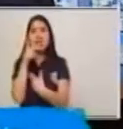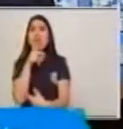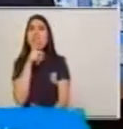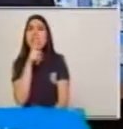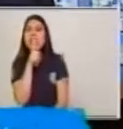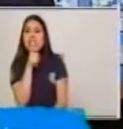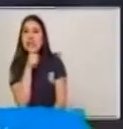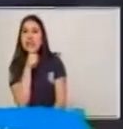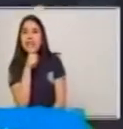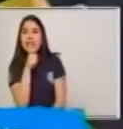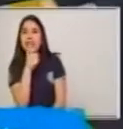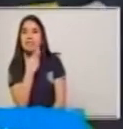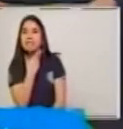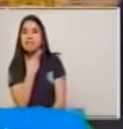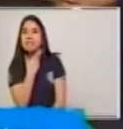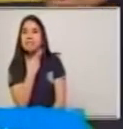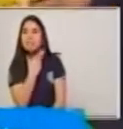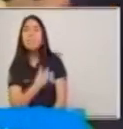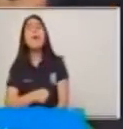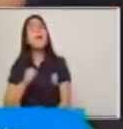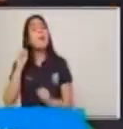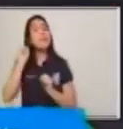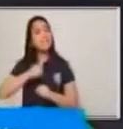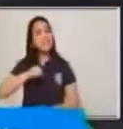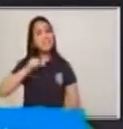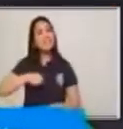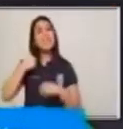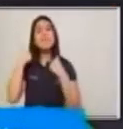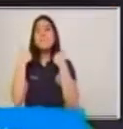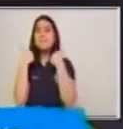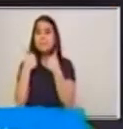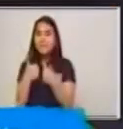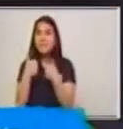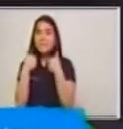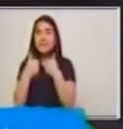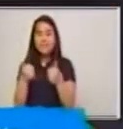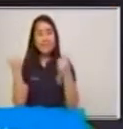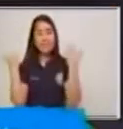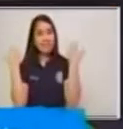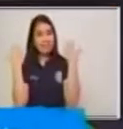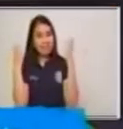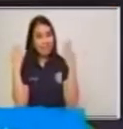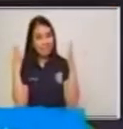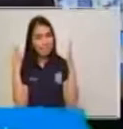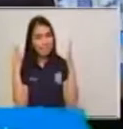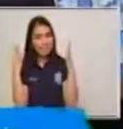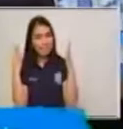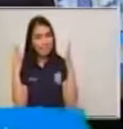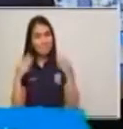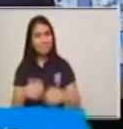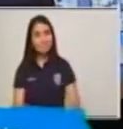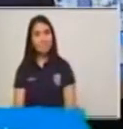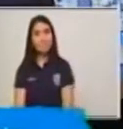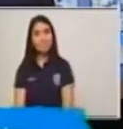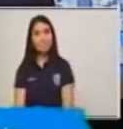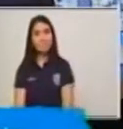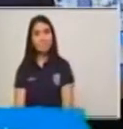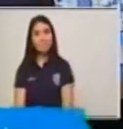Muy bien. Felicitaciones. Luis.